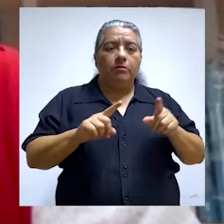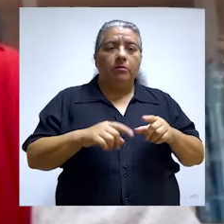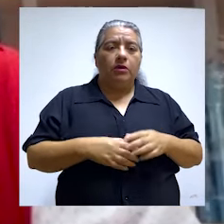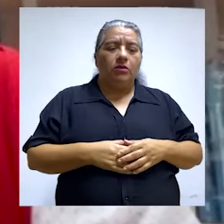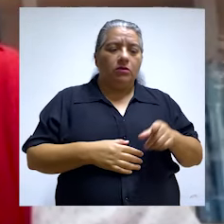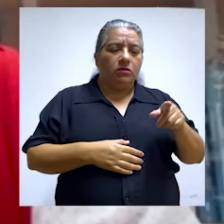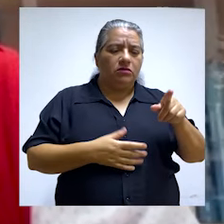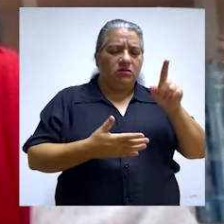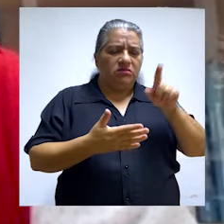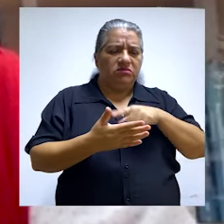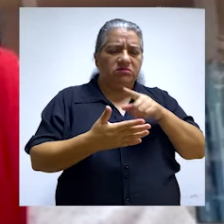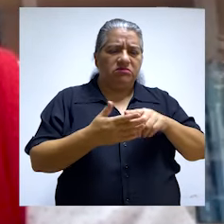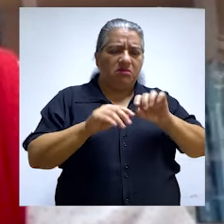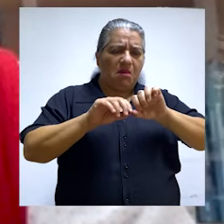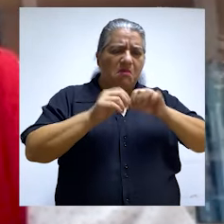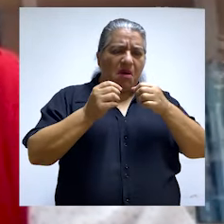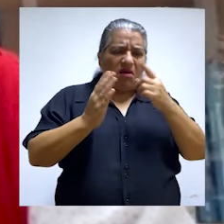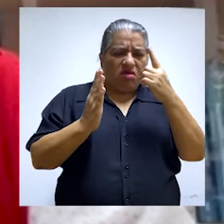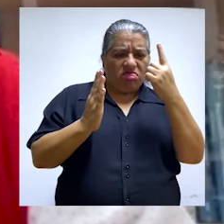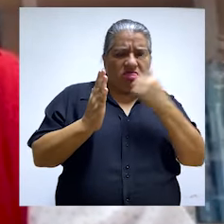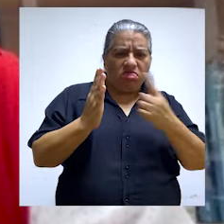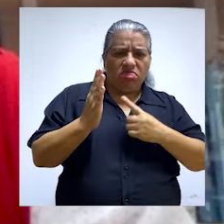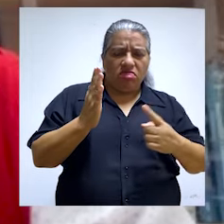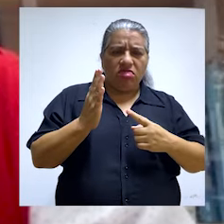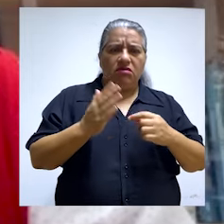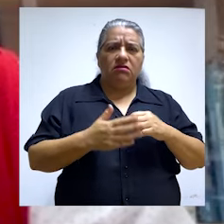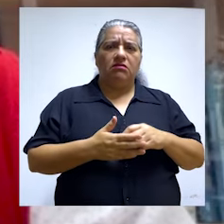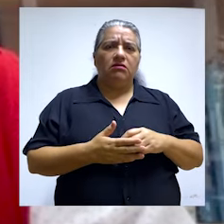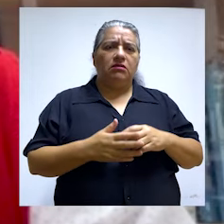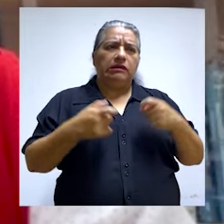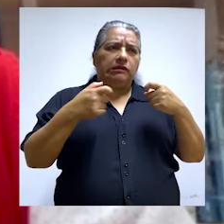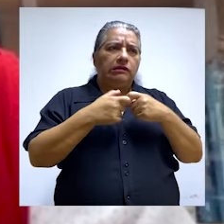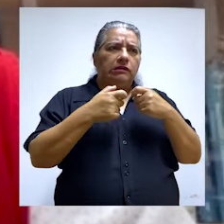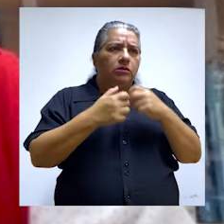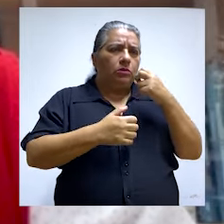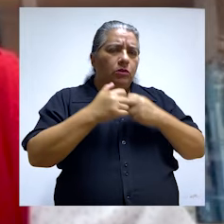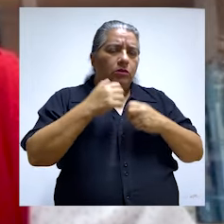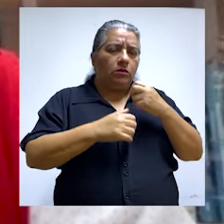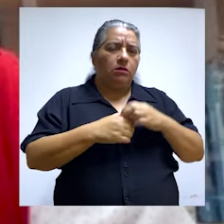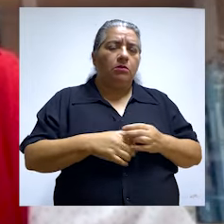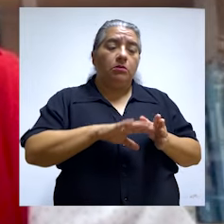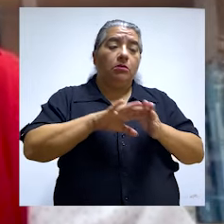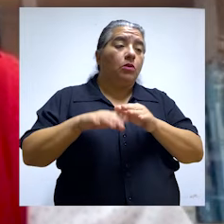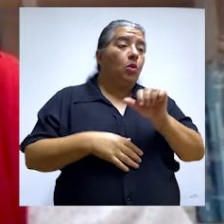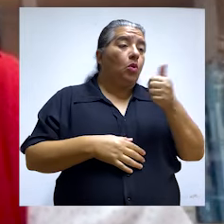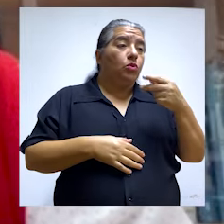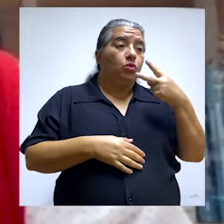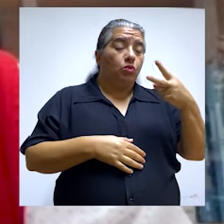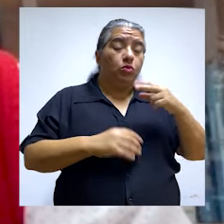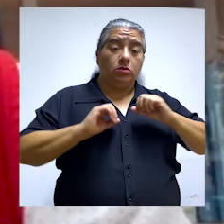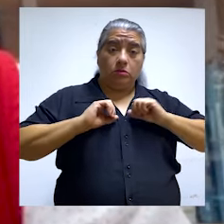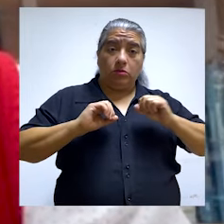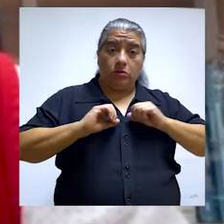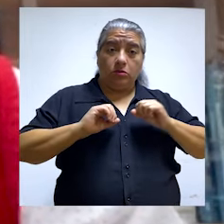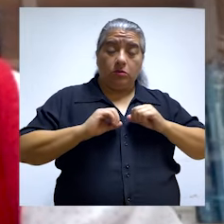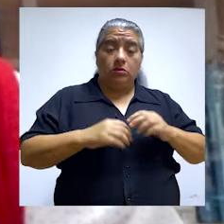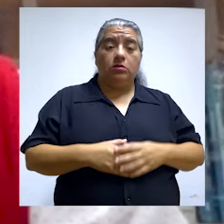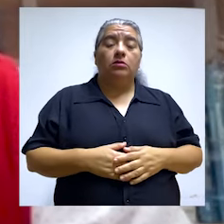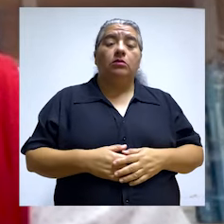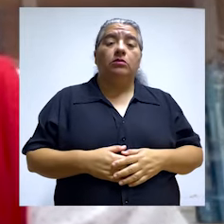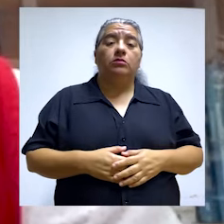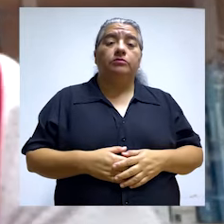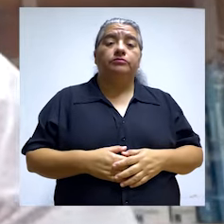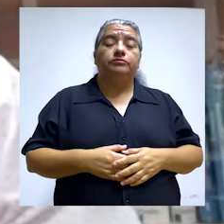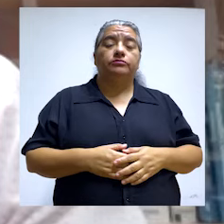encuentran en condiciones óptimas, todavía es que presentan fisuras, hay exposición de riesgo eléctrico, pero para el caso de otras dos disciplinas deportivas